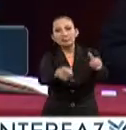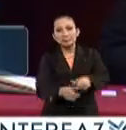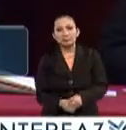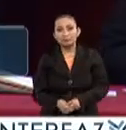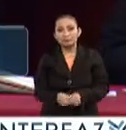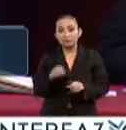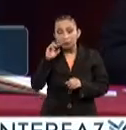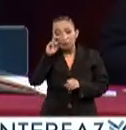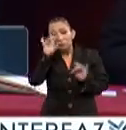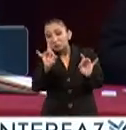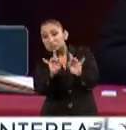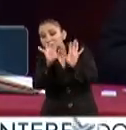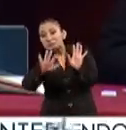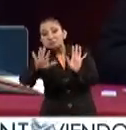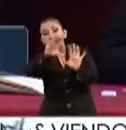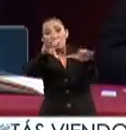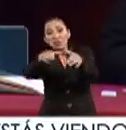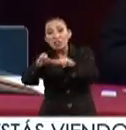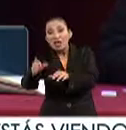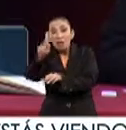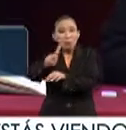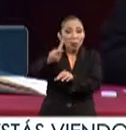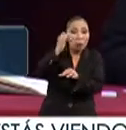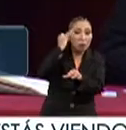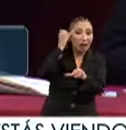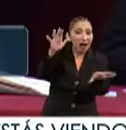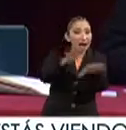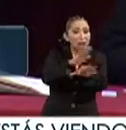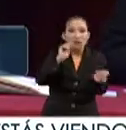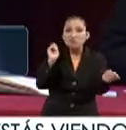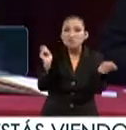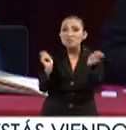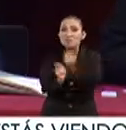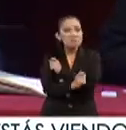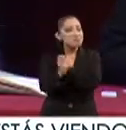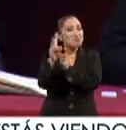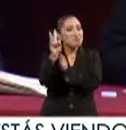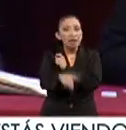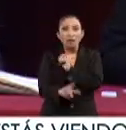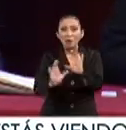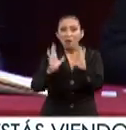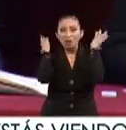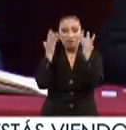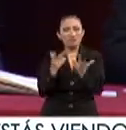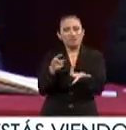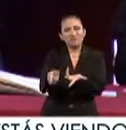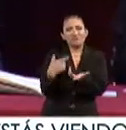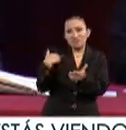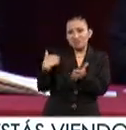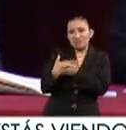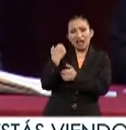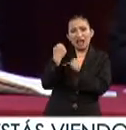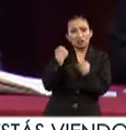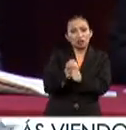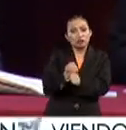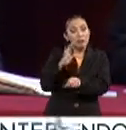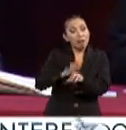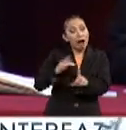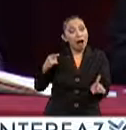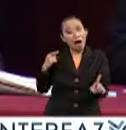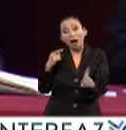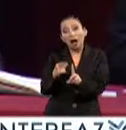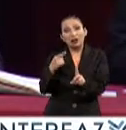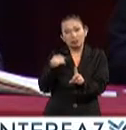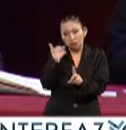de nuestros pueblos y de nuestras comunidades han ido cambiando de manera acelerada en los últimos años y en particular